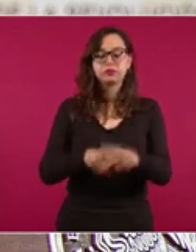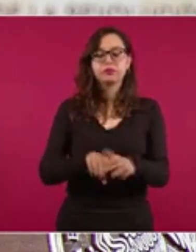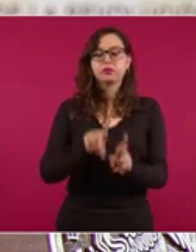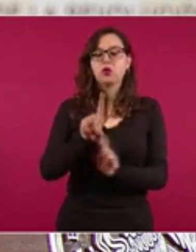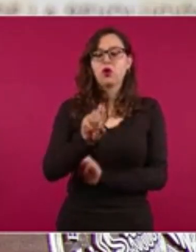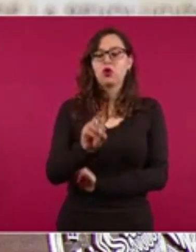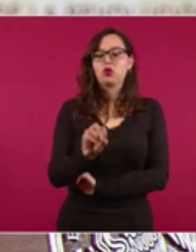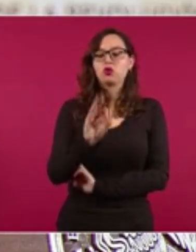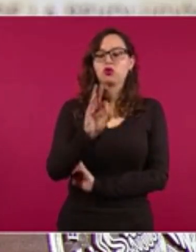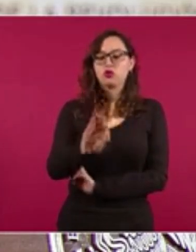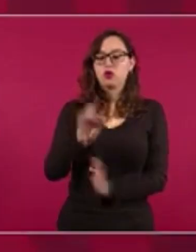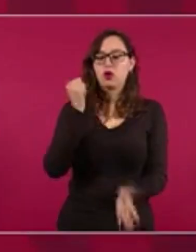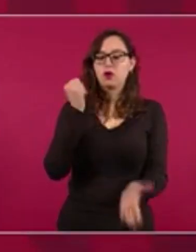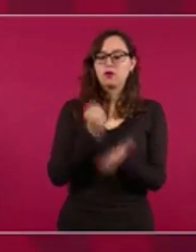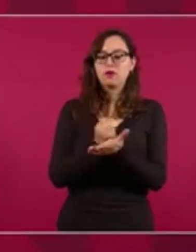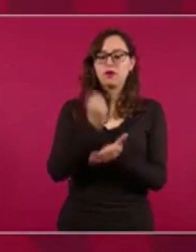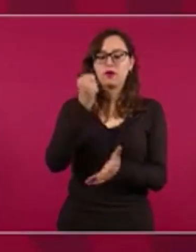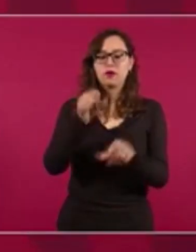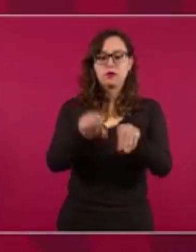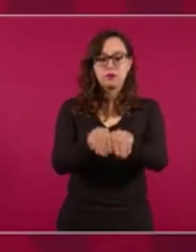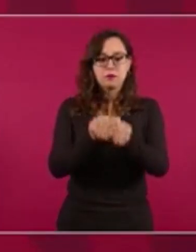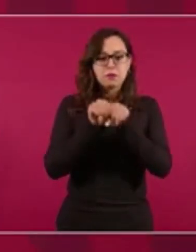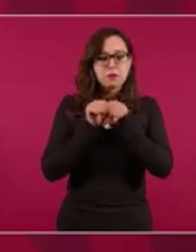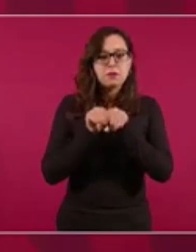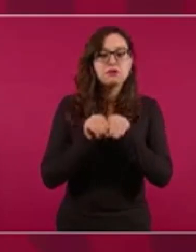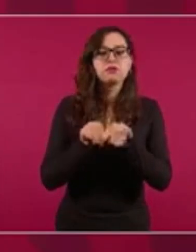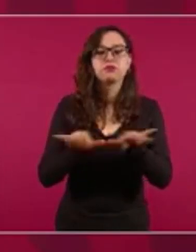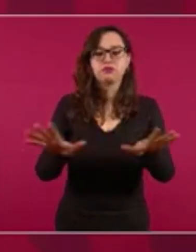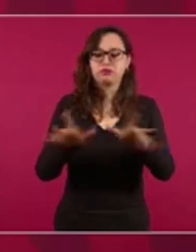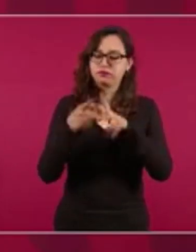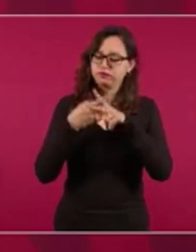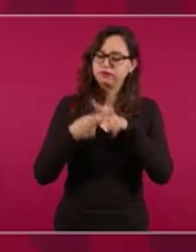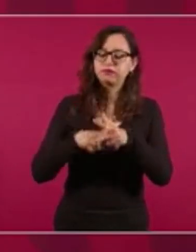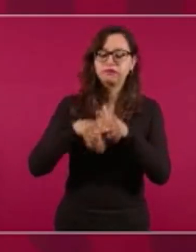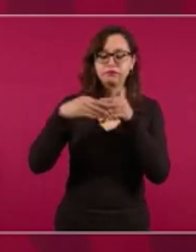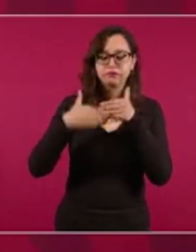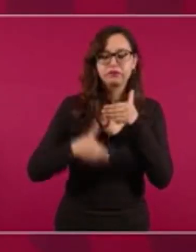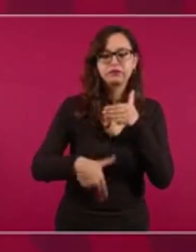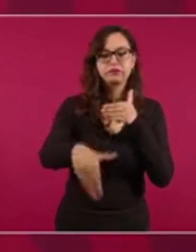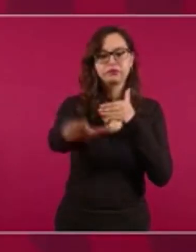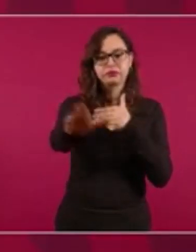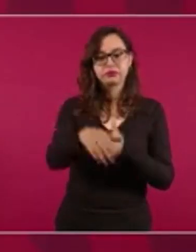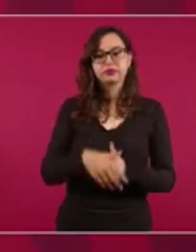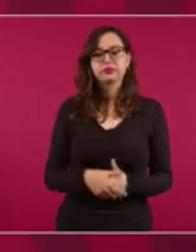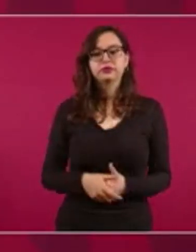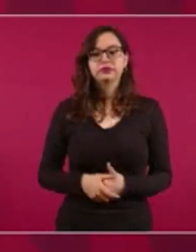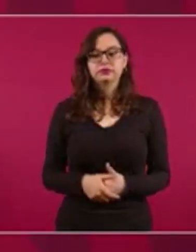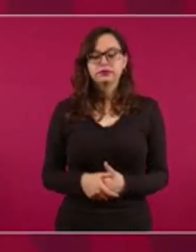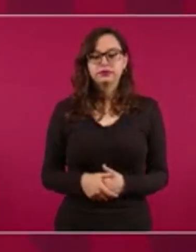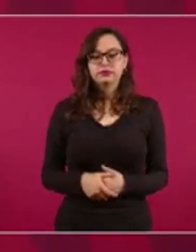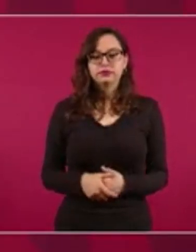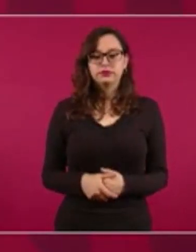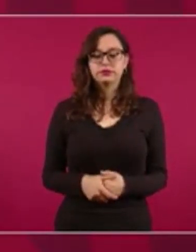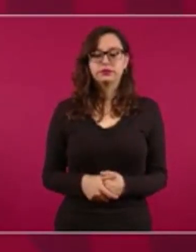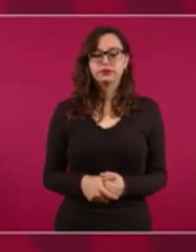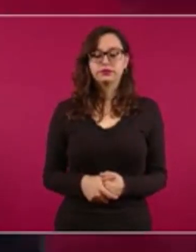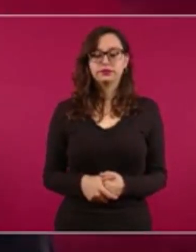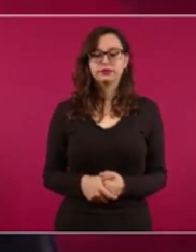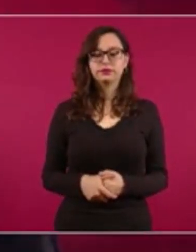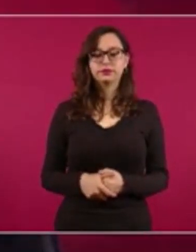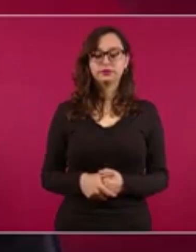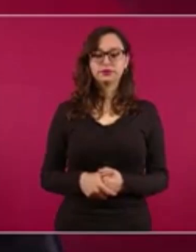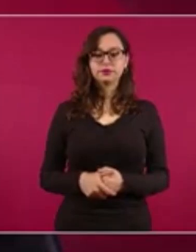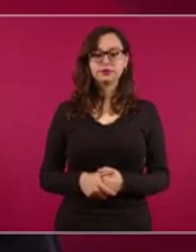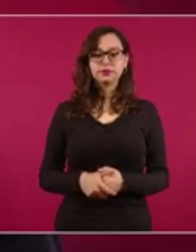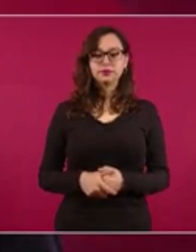el decreto correspondiente en el diario oficial de la Federación. Los